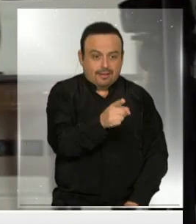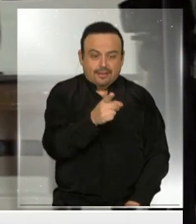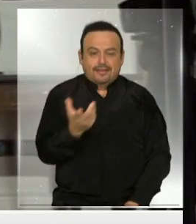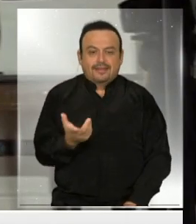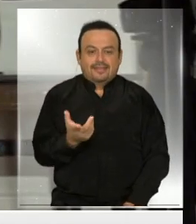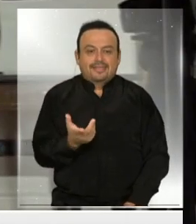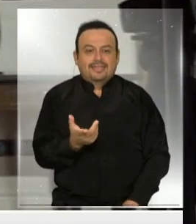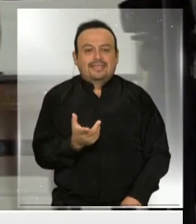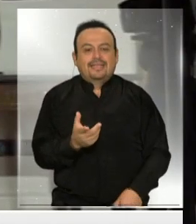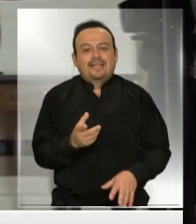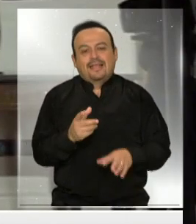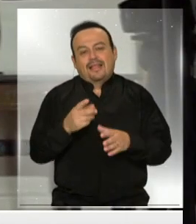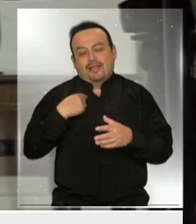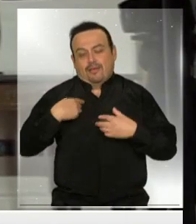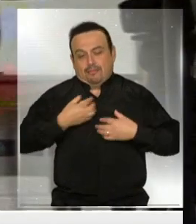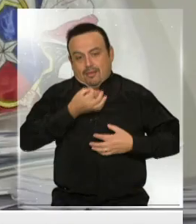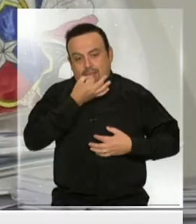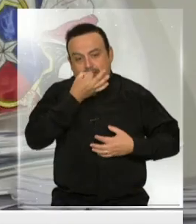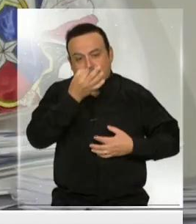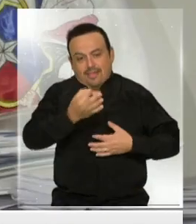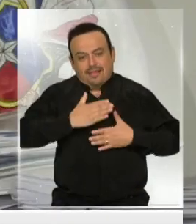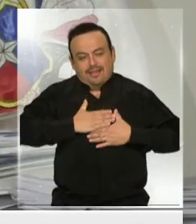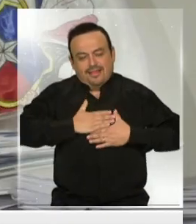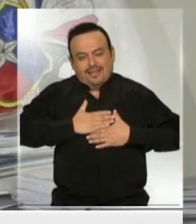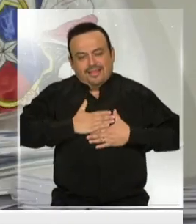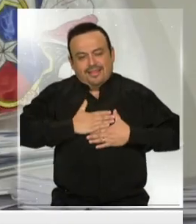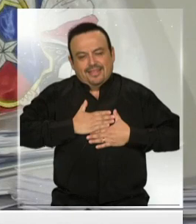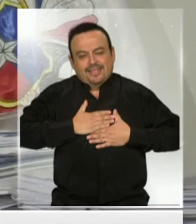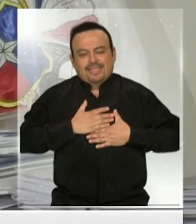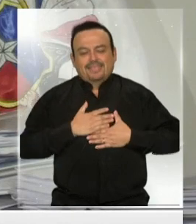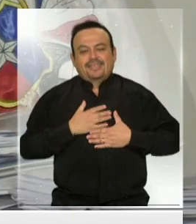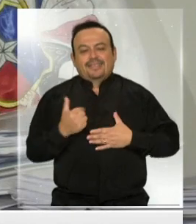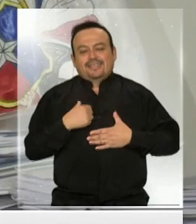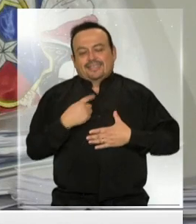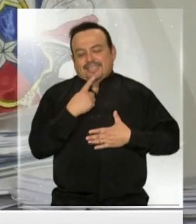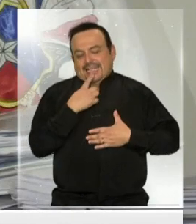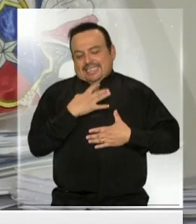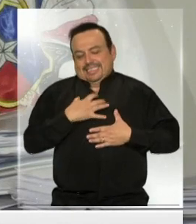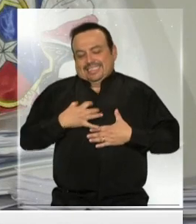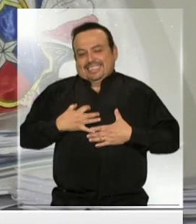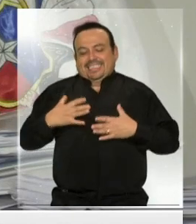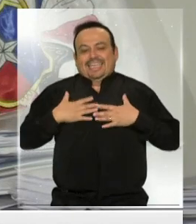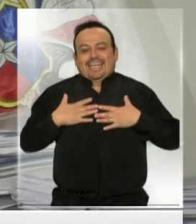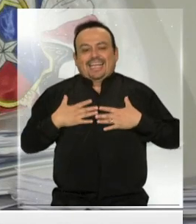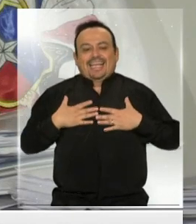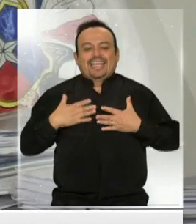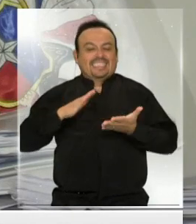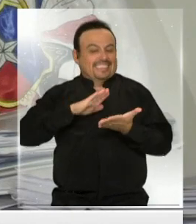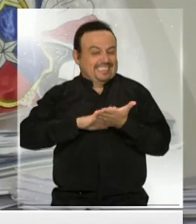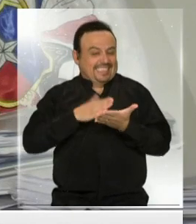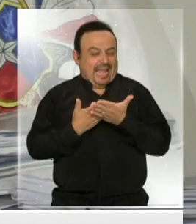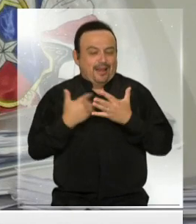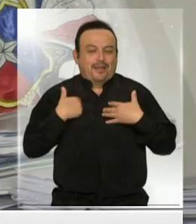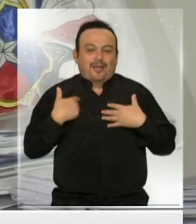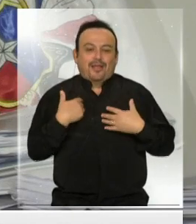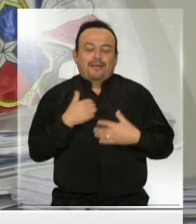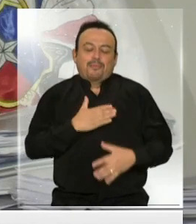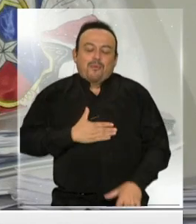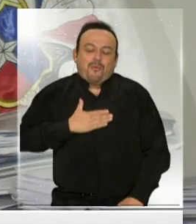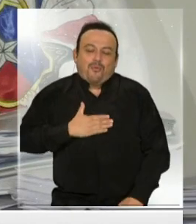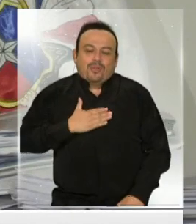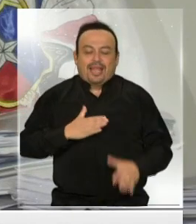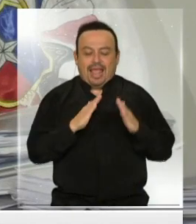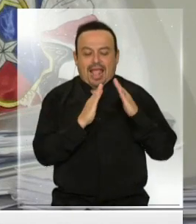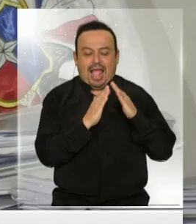la verdad es que déjeme manifestar, yo siento una sana envidia porque me encantaría poder estar más tiempo en mi casa. Yo,